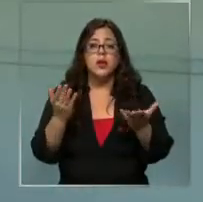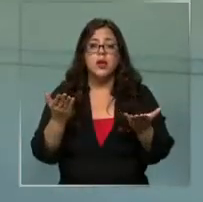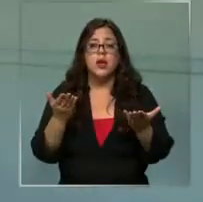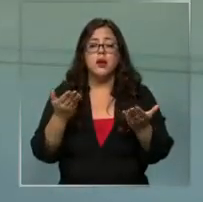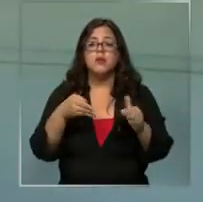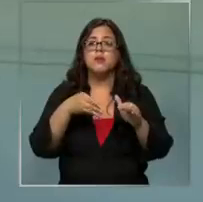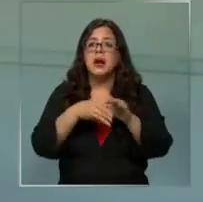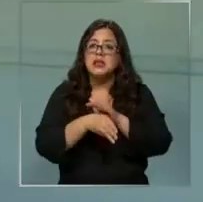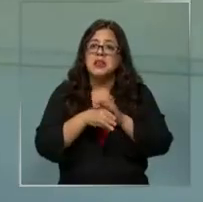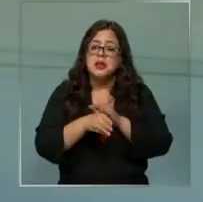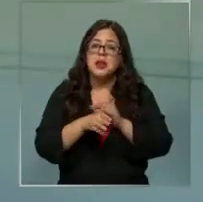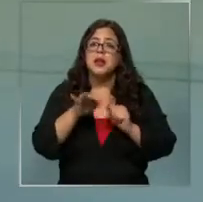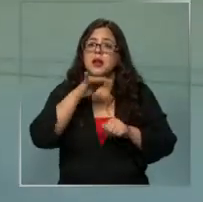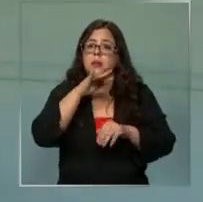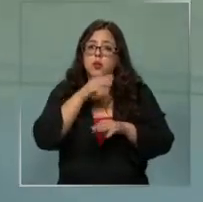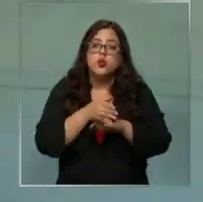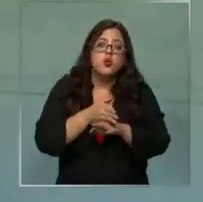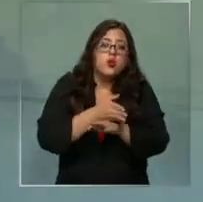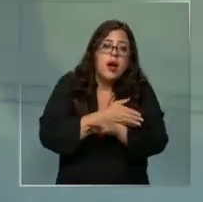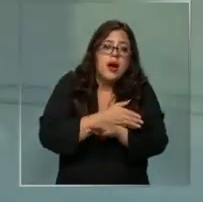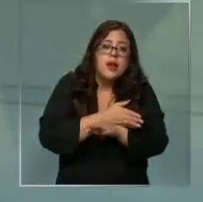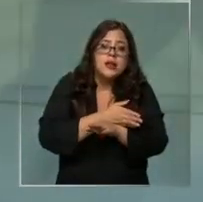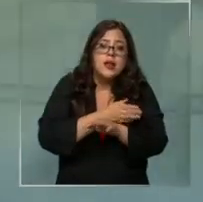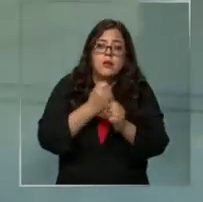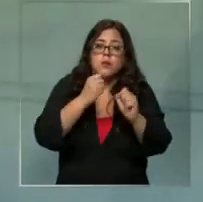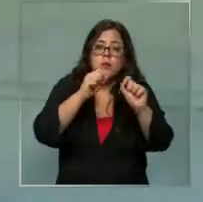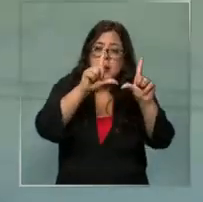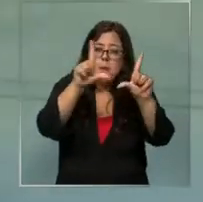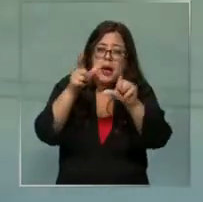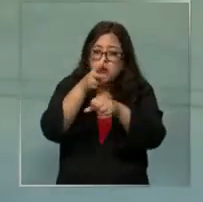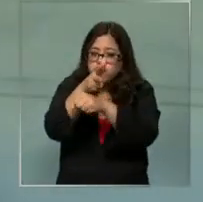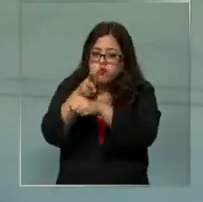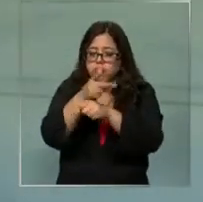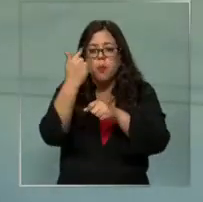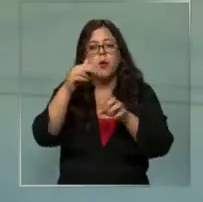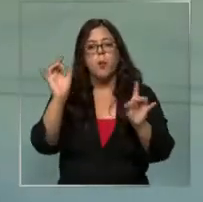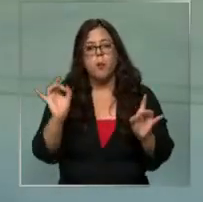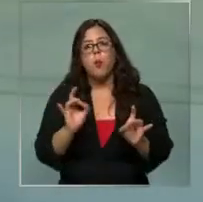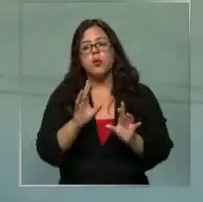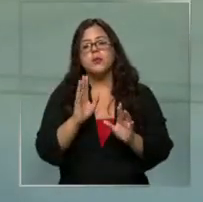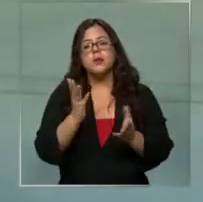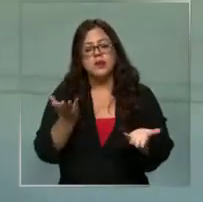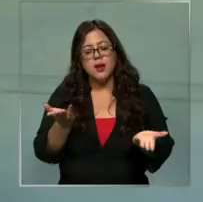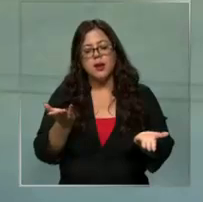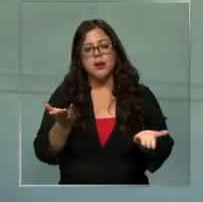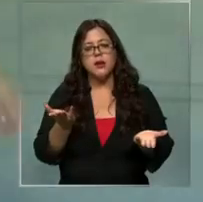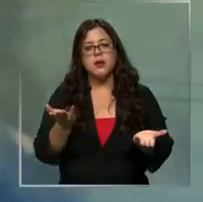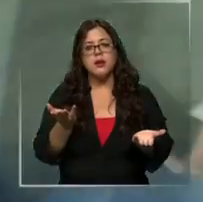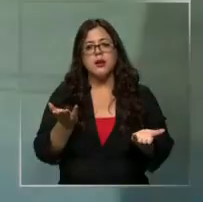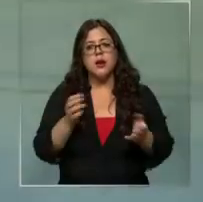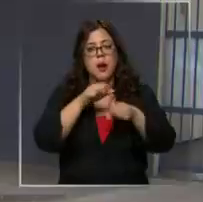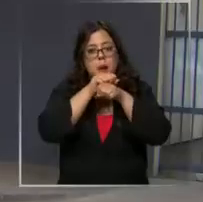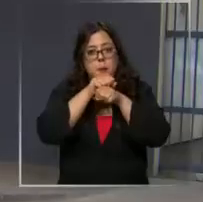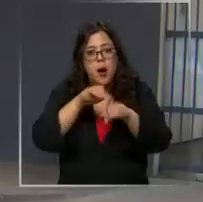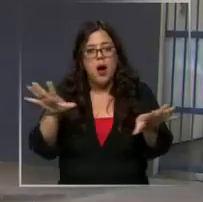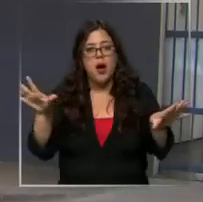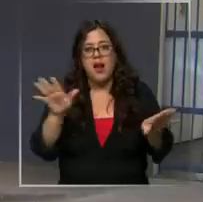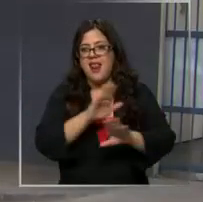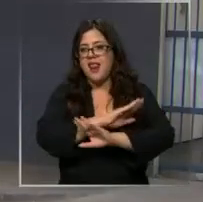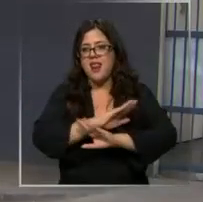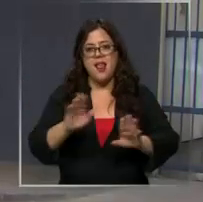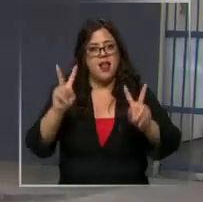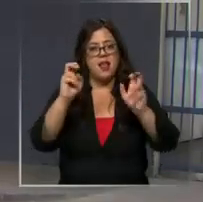acceder por algunos minutos nada más para hacer algunas imágenes, pero es muy probable que no se divulgue ningún tipo de